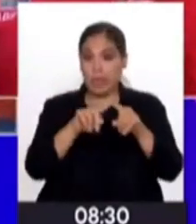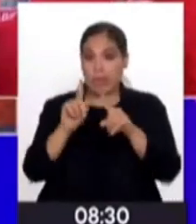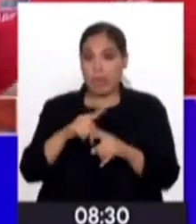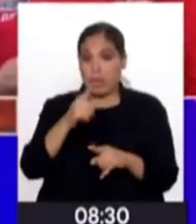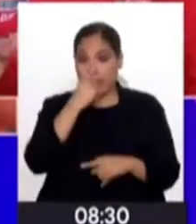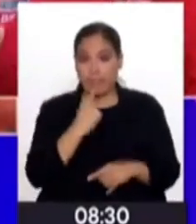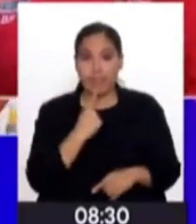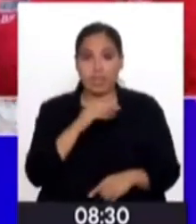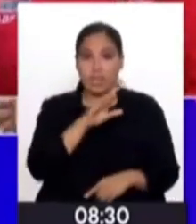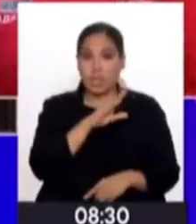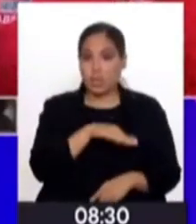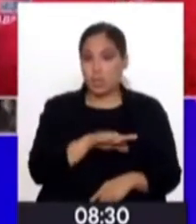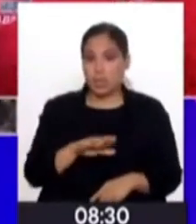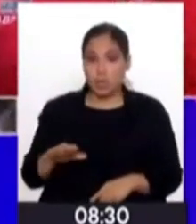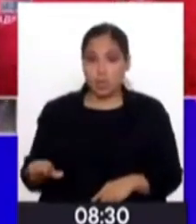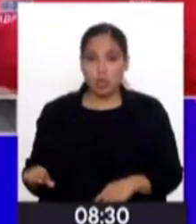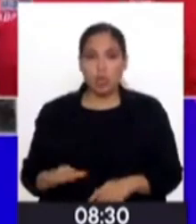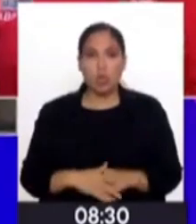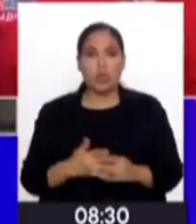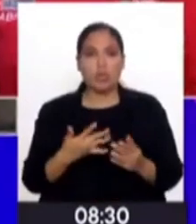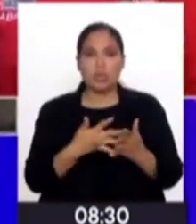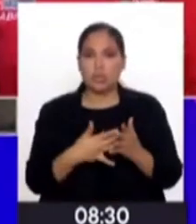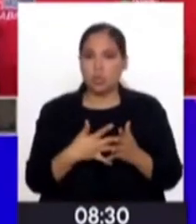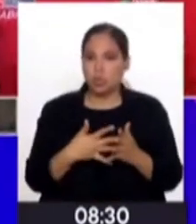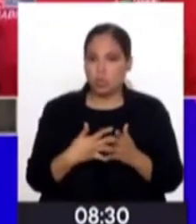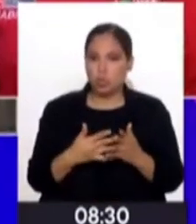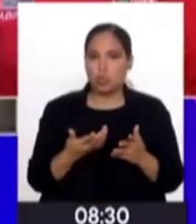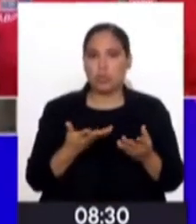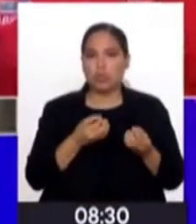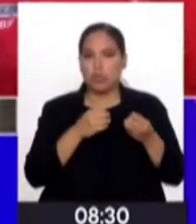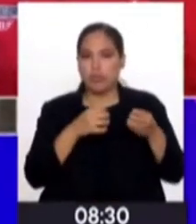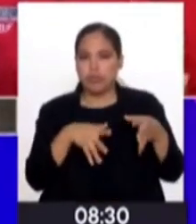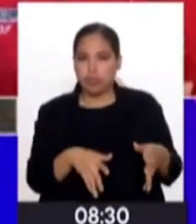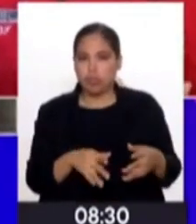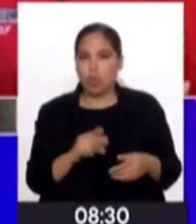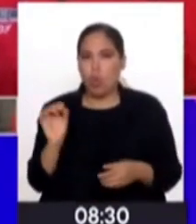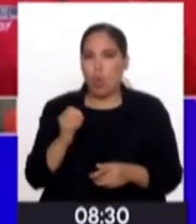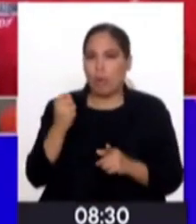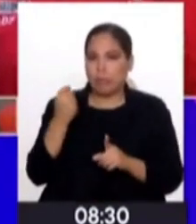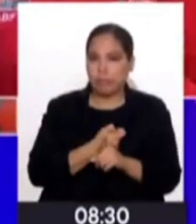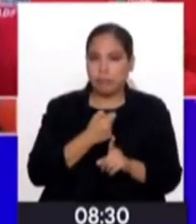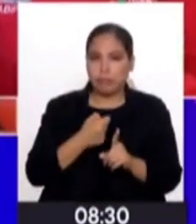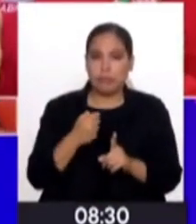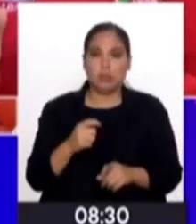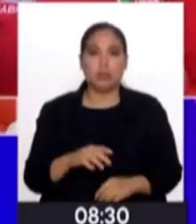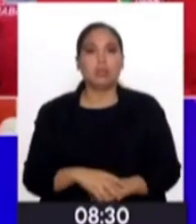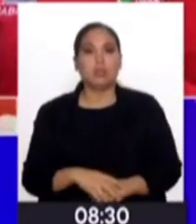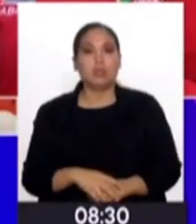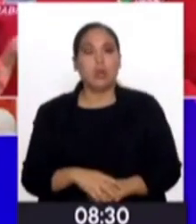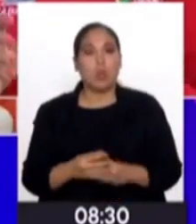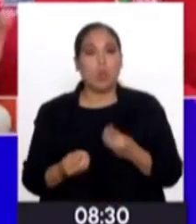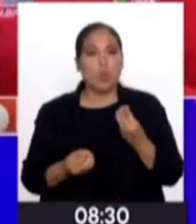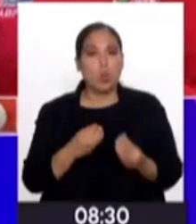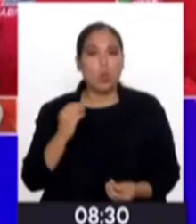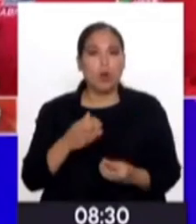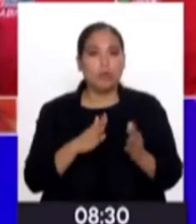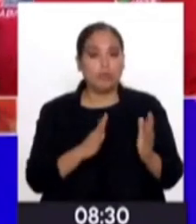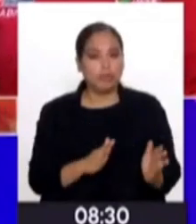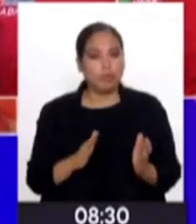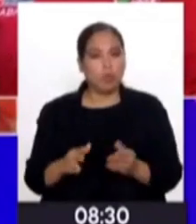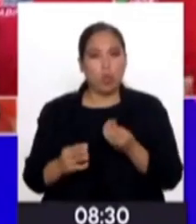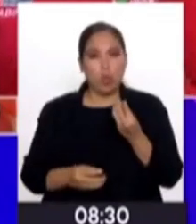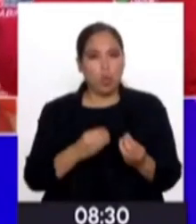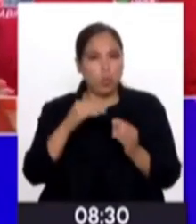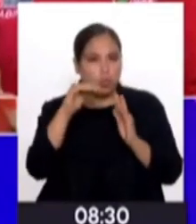niños que encontramos en situación de abandono, que encontramos que han sido víctimas de maltrato. Entonces, ¿cuál es el mecanismo?